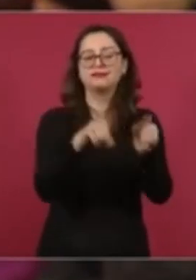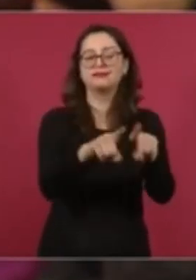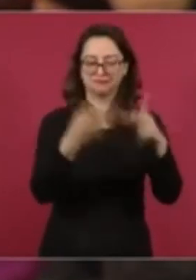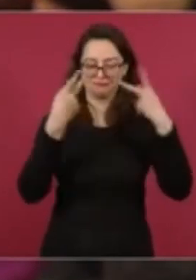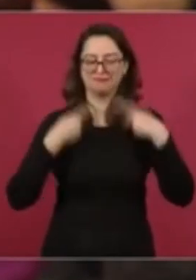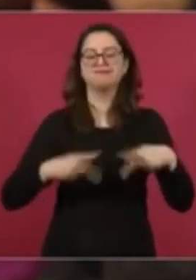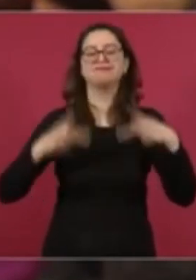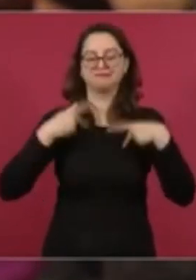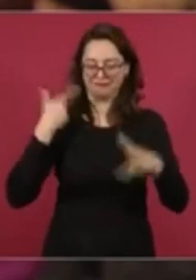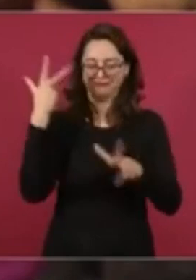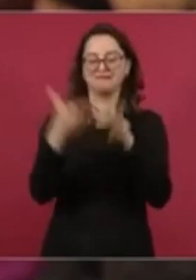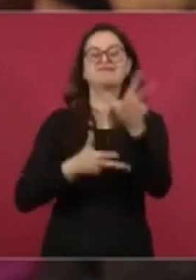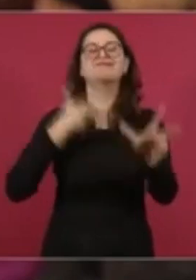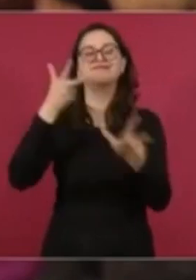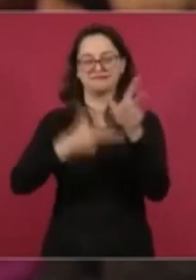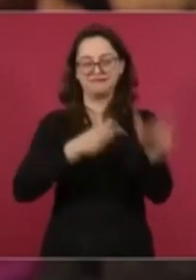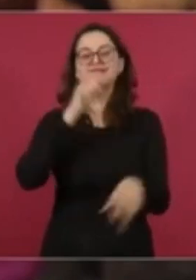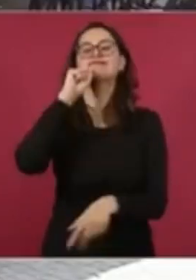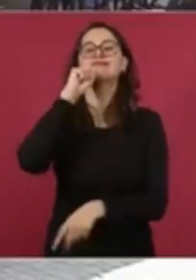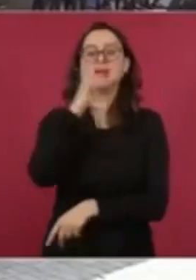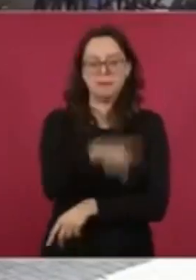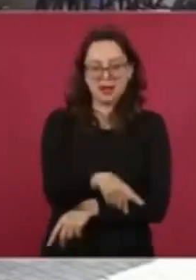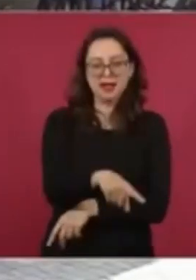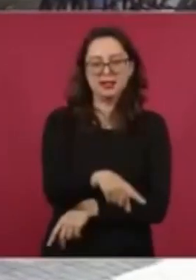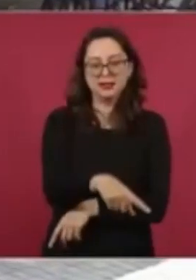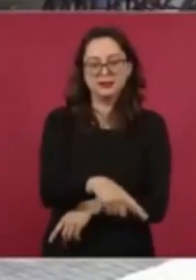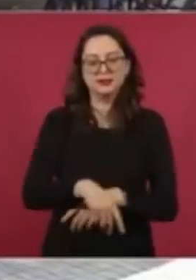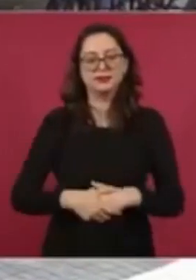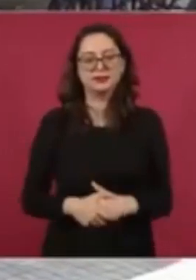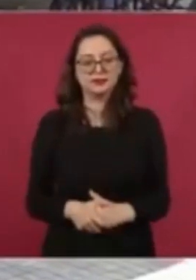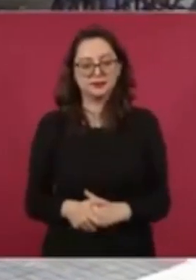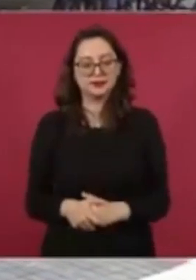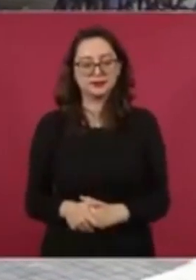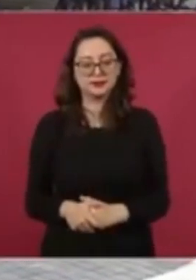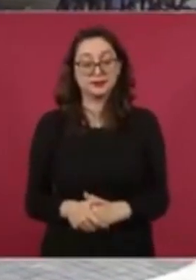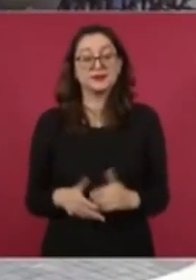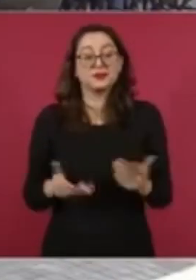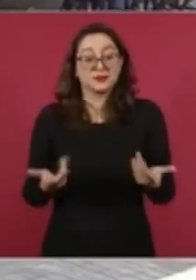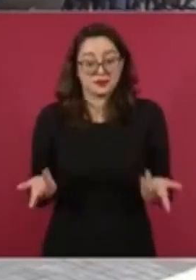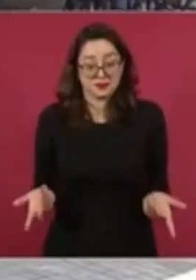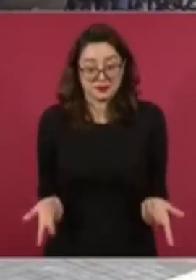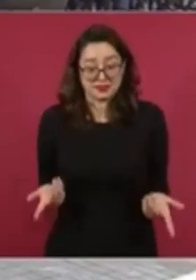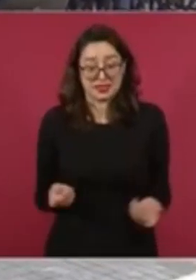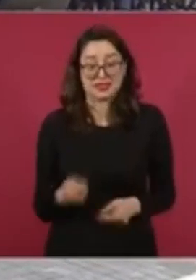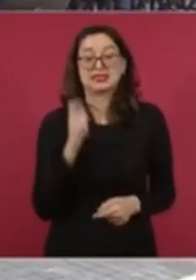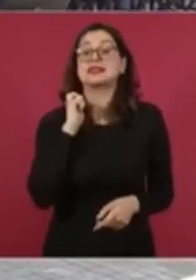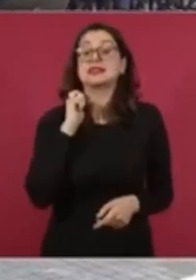pasajeros, lo cual incluye